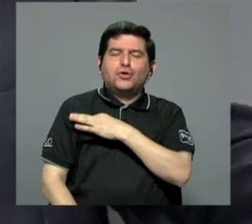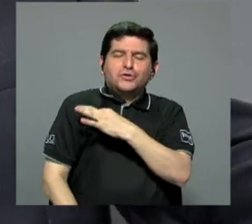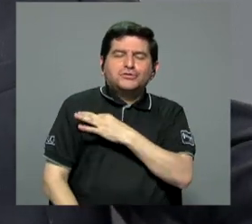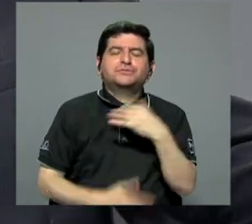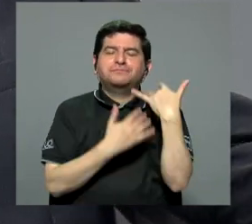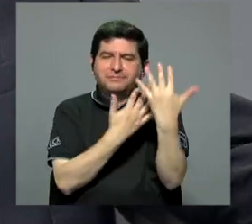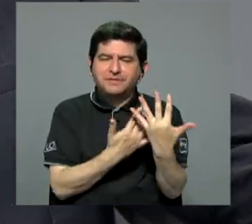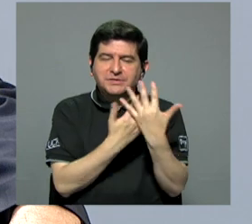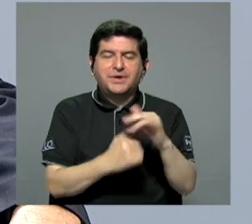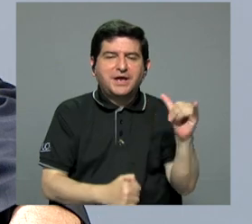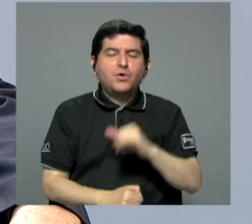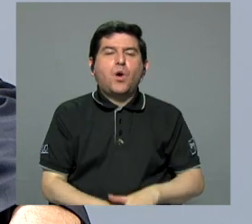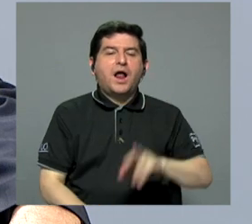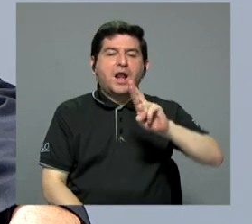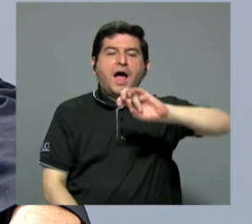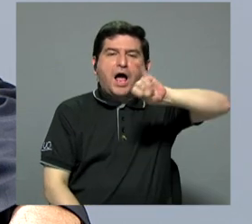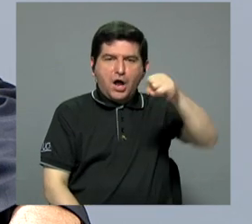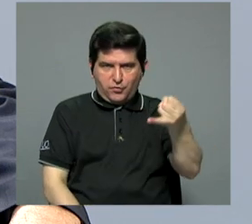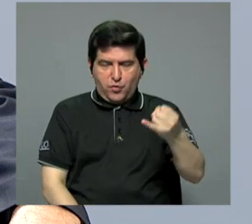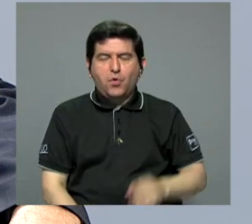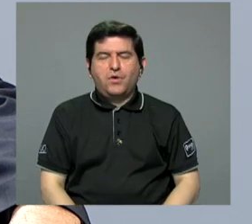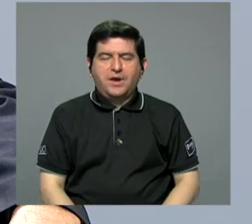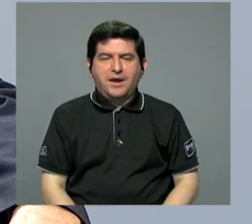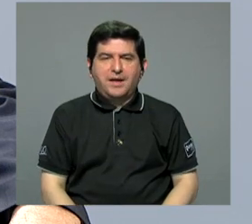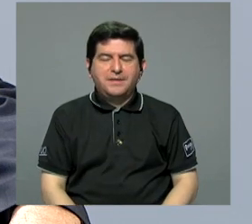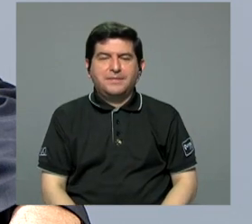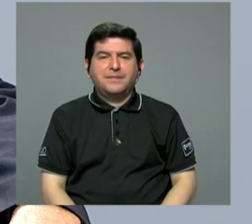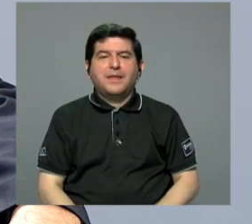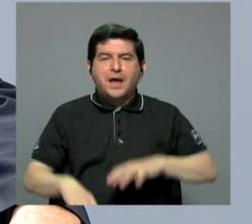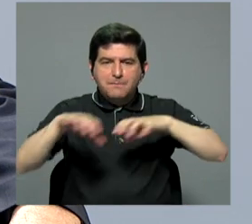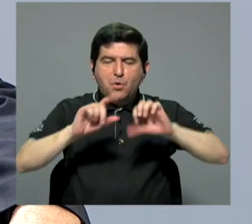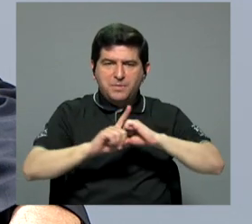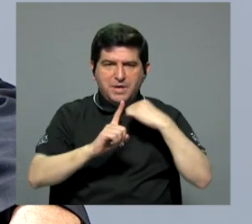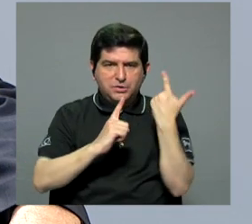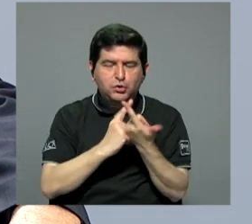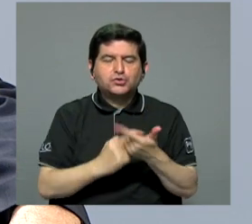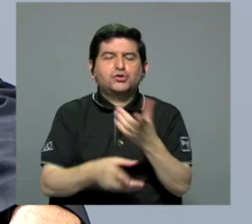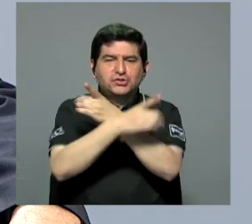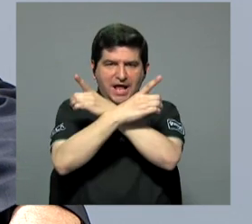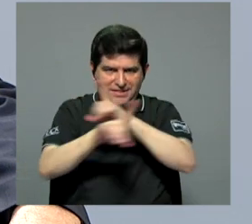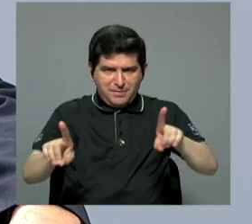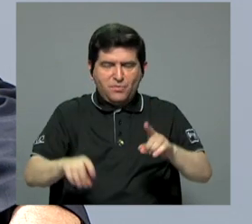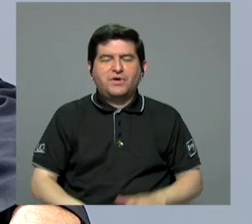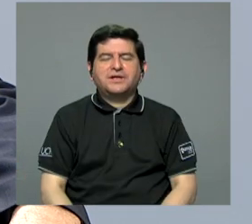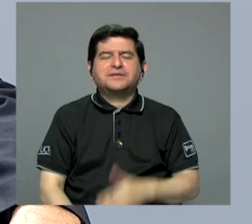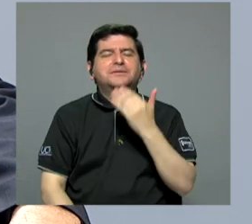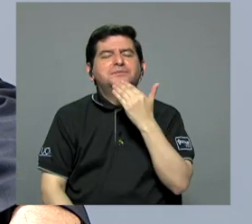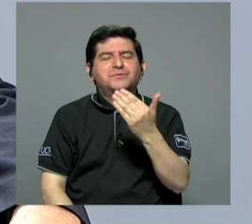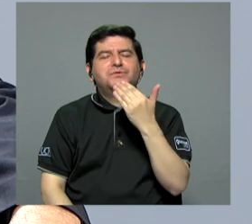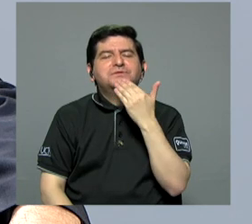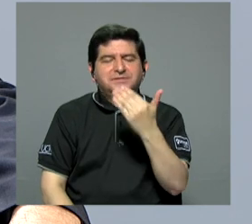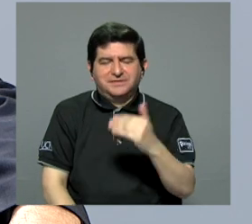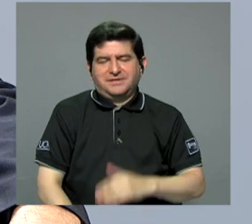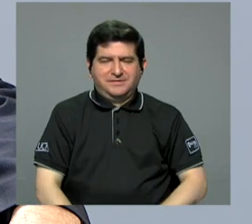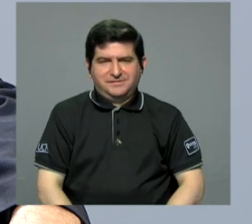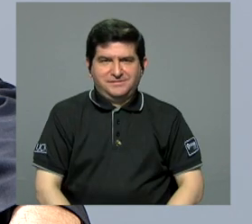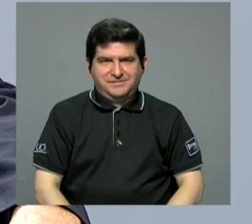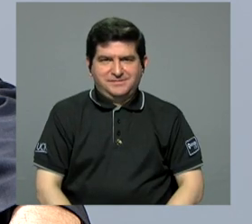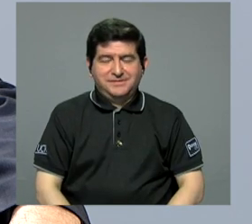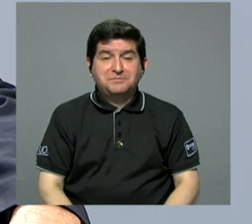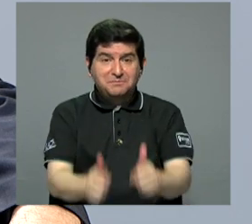esperamos. Igual a don Rolán Jiménez, también del Partido Movimiento Social Demócrata. Le agradecemos muchísimo, costarricense,